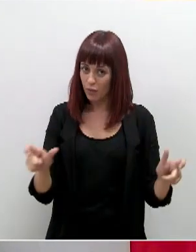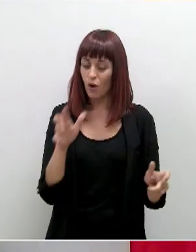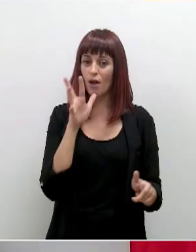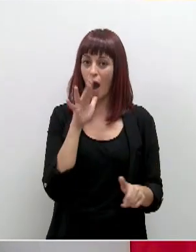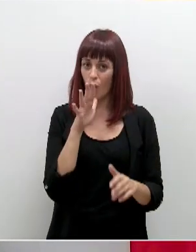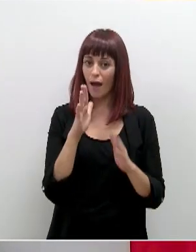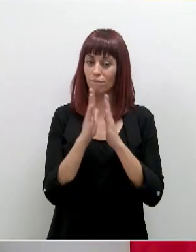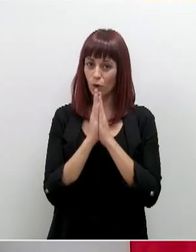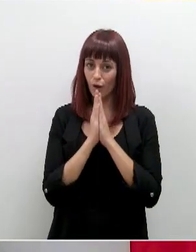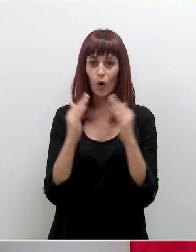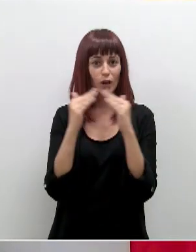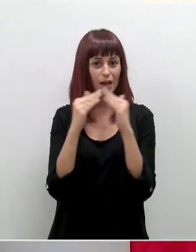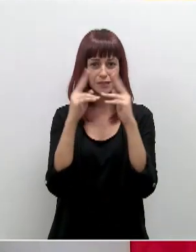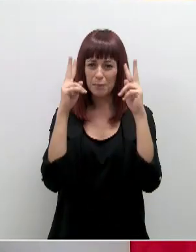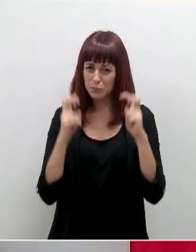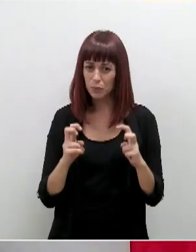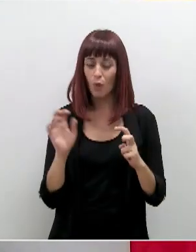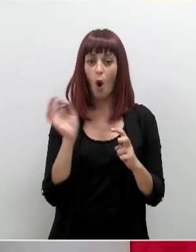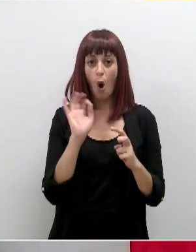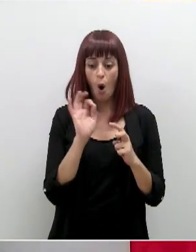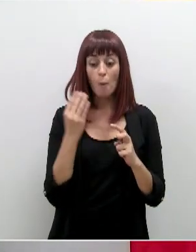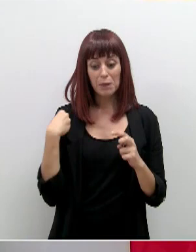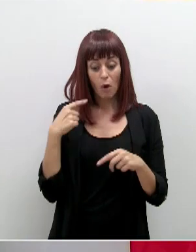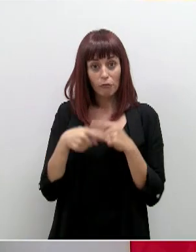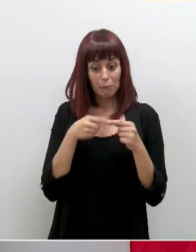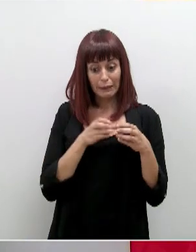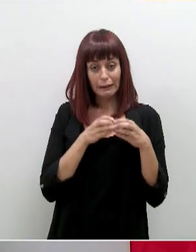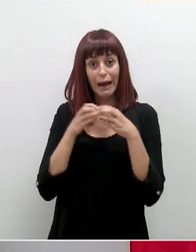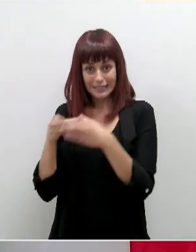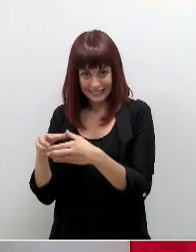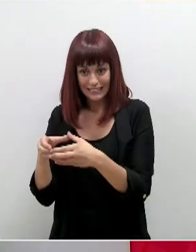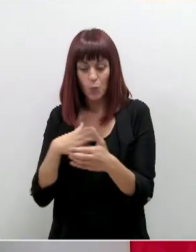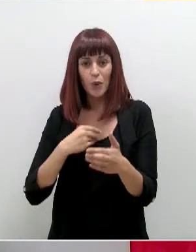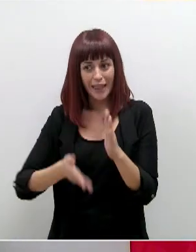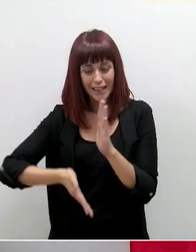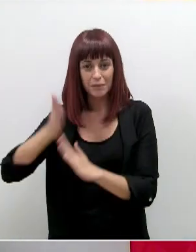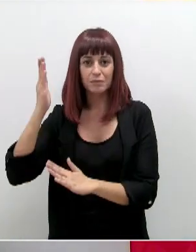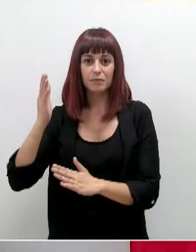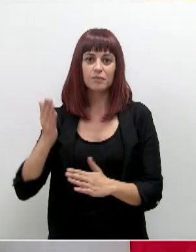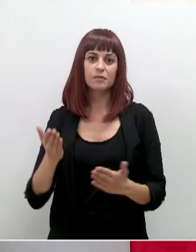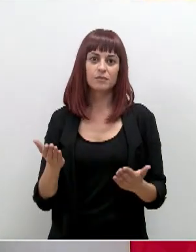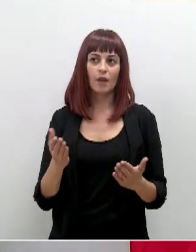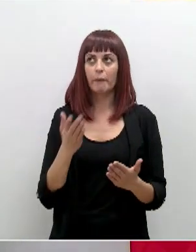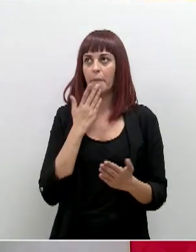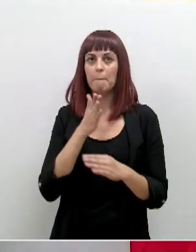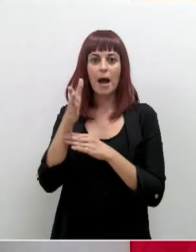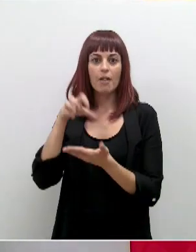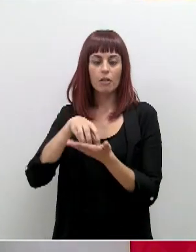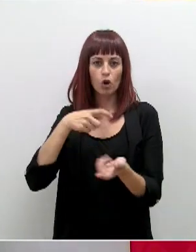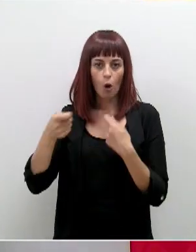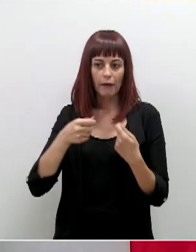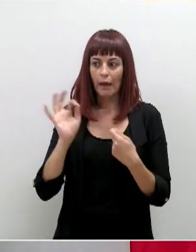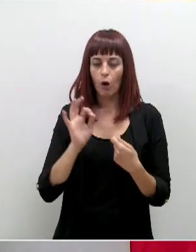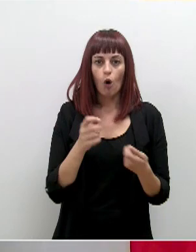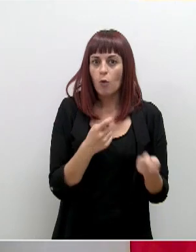que se quede en casa o que salga con su núcleo familiar de convivientes, con las personas con las que vive, al centro comercial o al